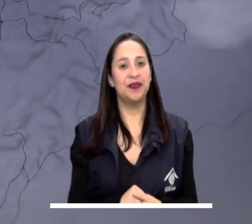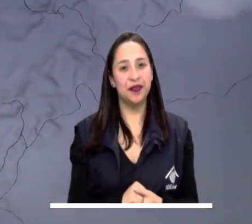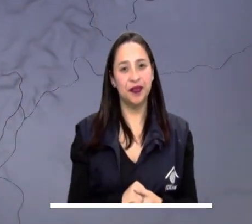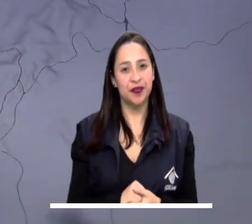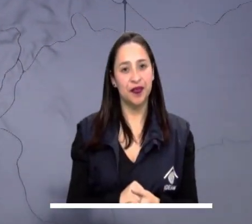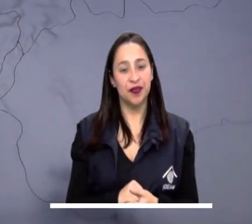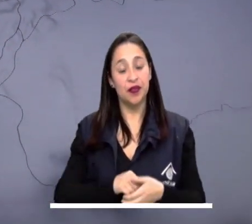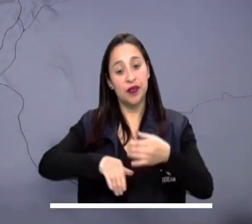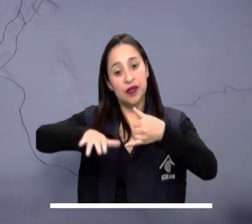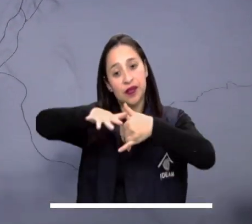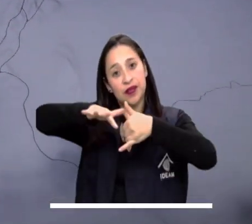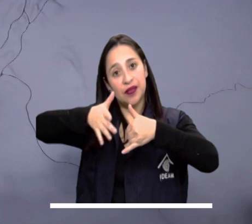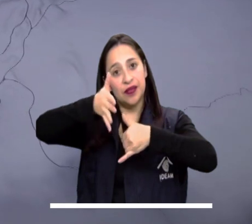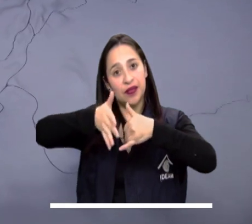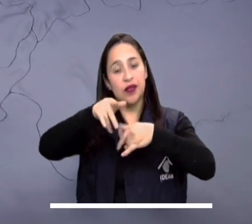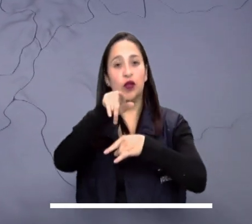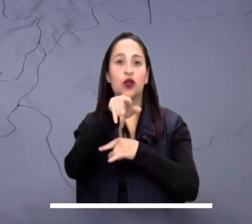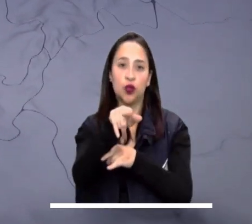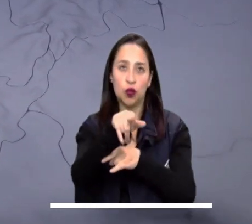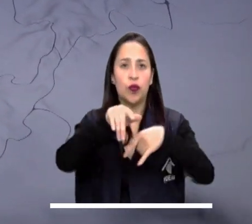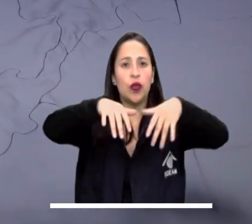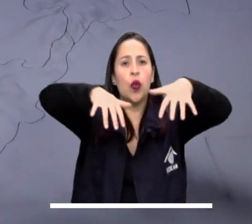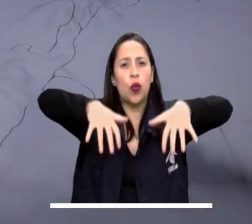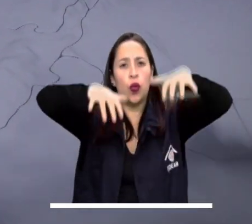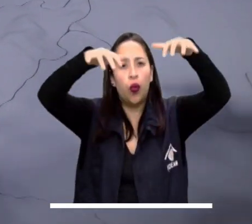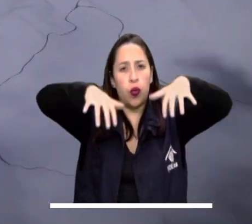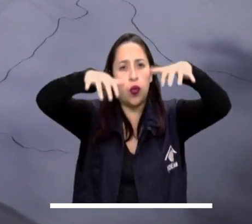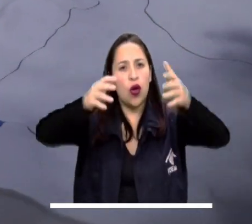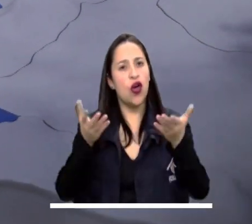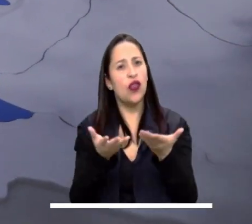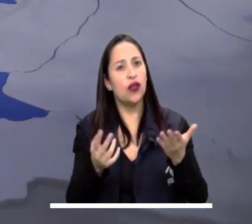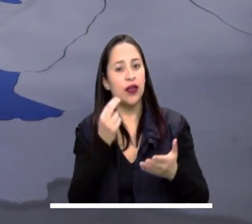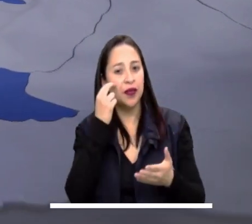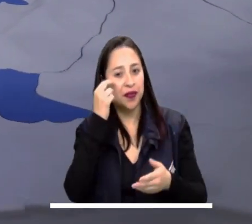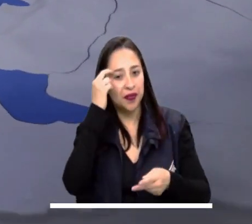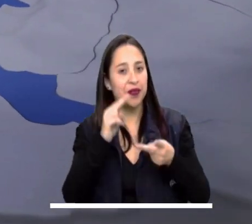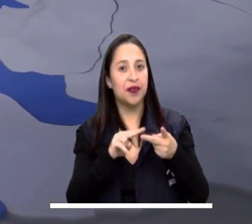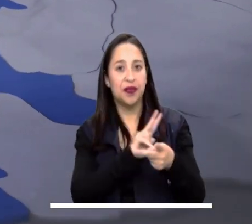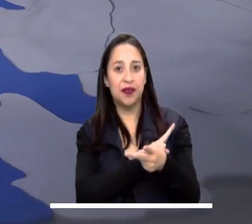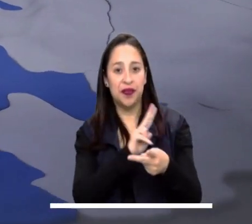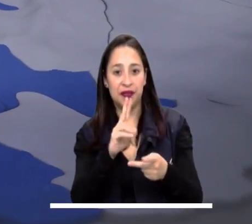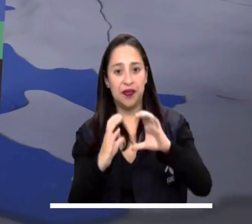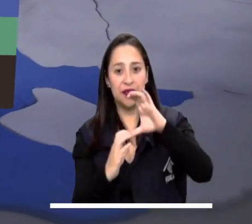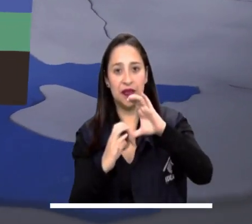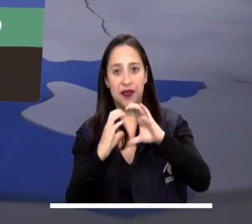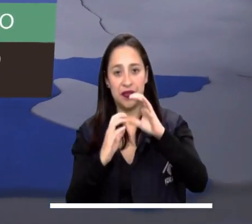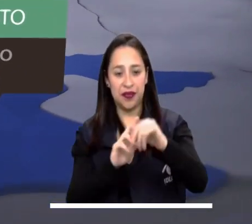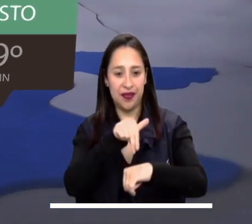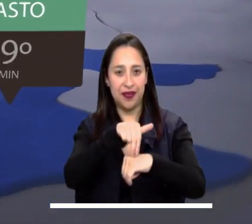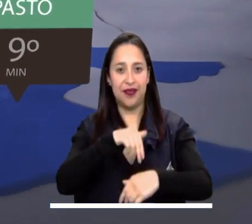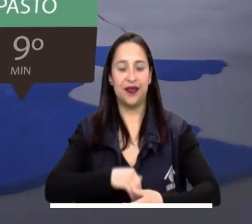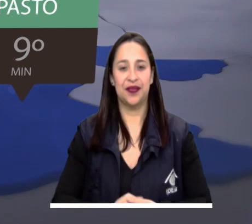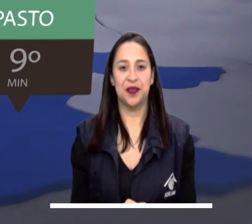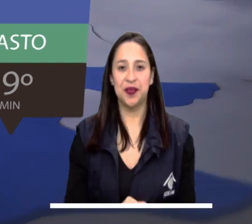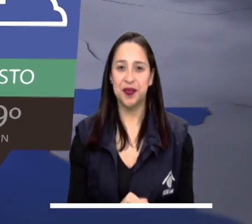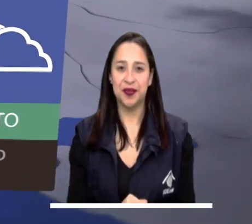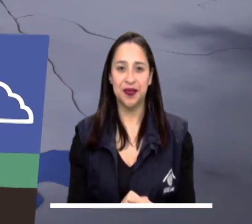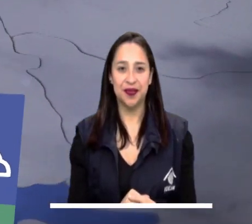Para el litoral pacífico se calculan lluvias constantes sobre Chocó, Valle del Cauca, Cauca y Nariño.